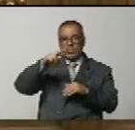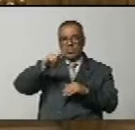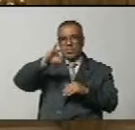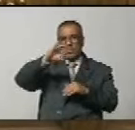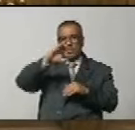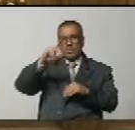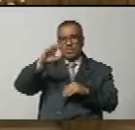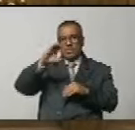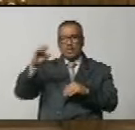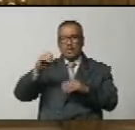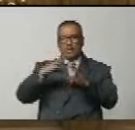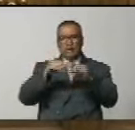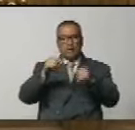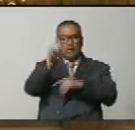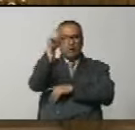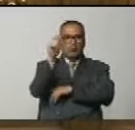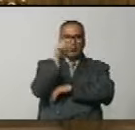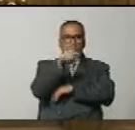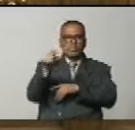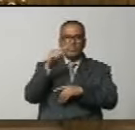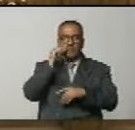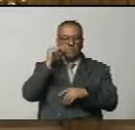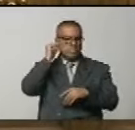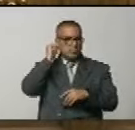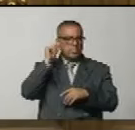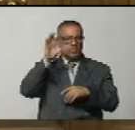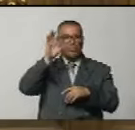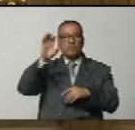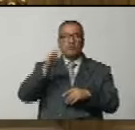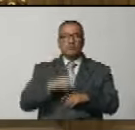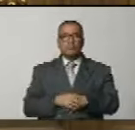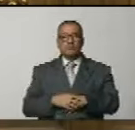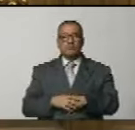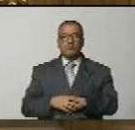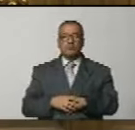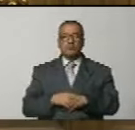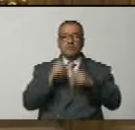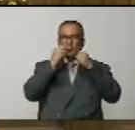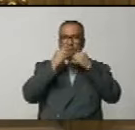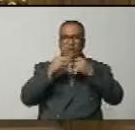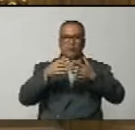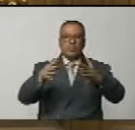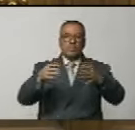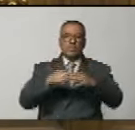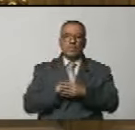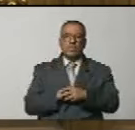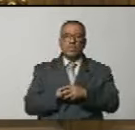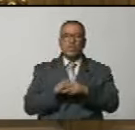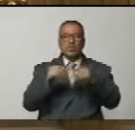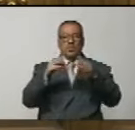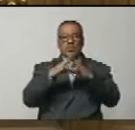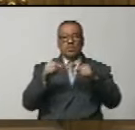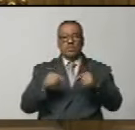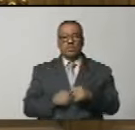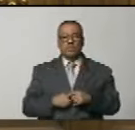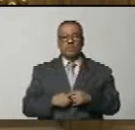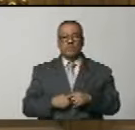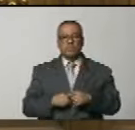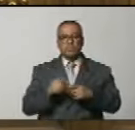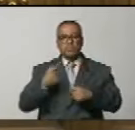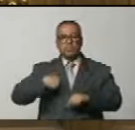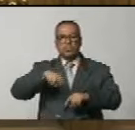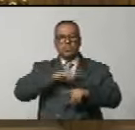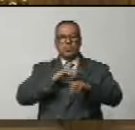y a todos los diputados y diputados de la patria, bendiciones a todos y a nuestra